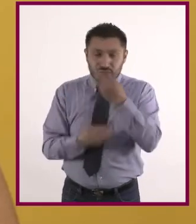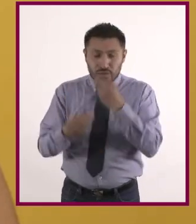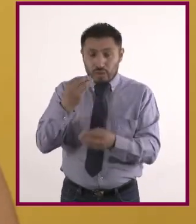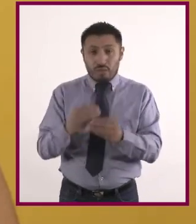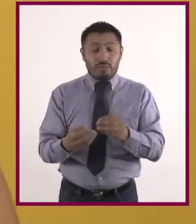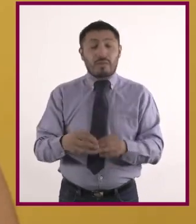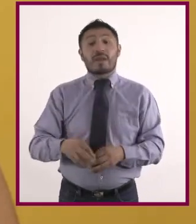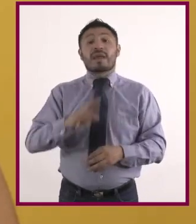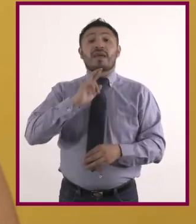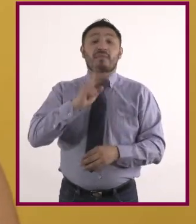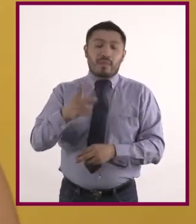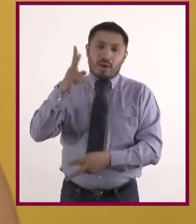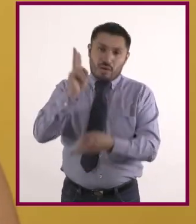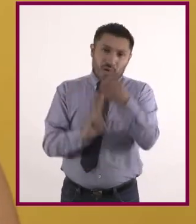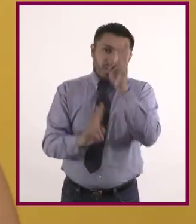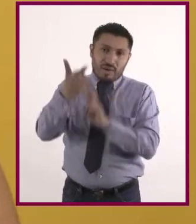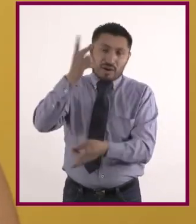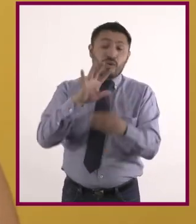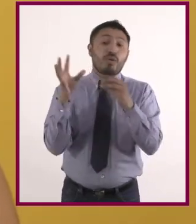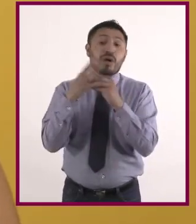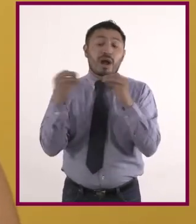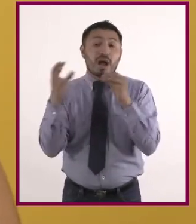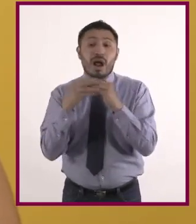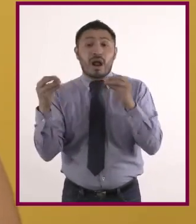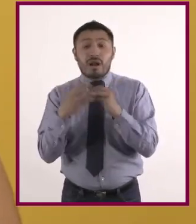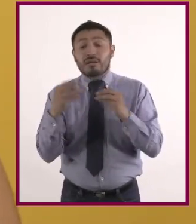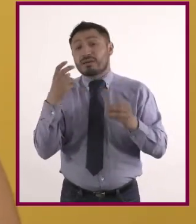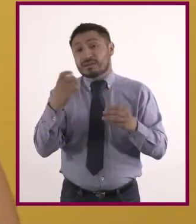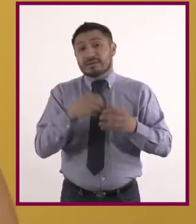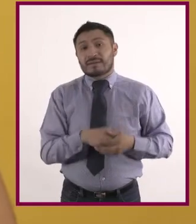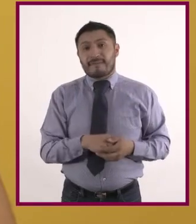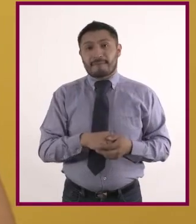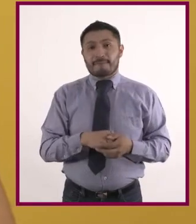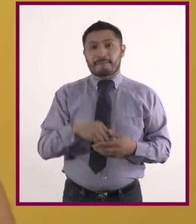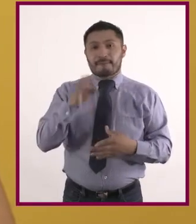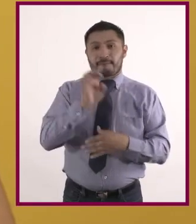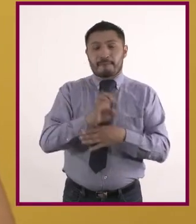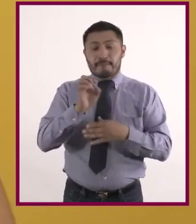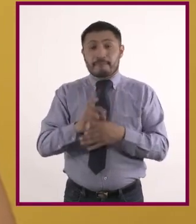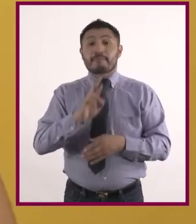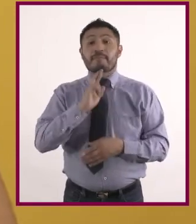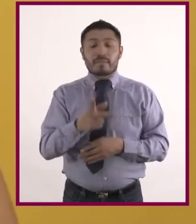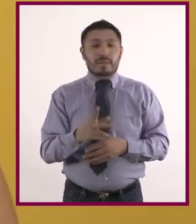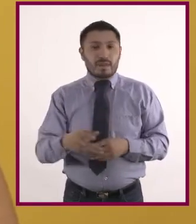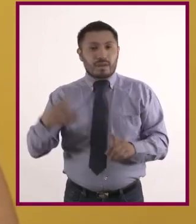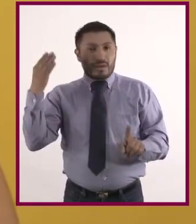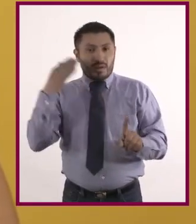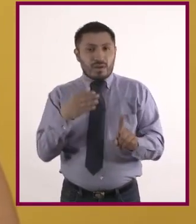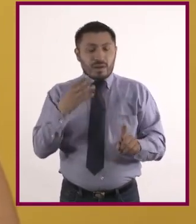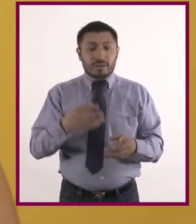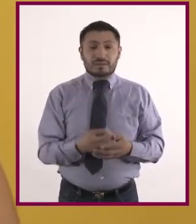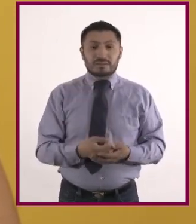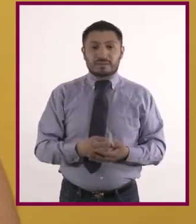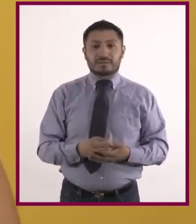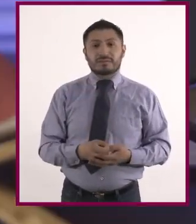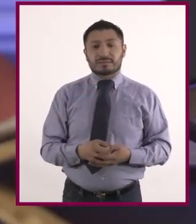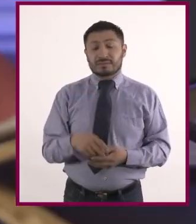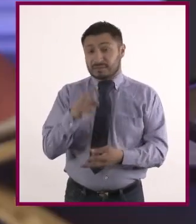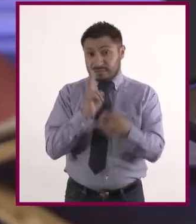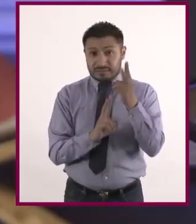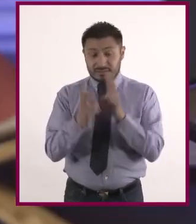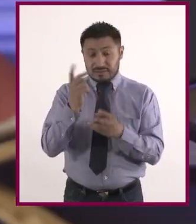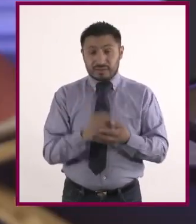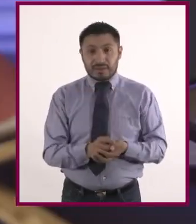calidad al tener que pasar por el proceso digestivo del animal. Por esto, es mejor consumirla directamente y sin intermediarios.